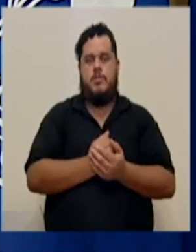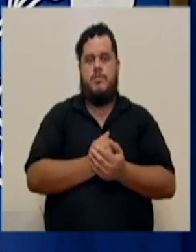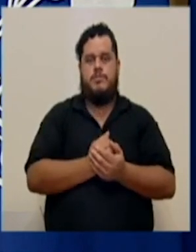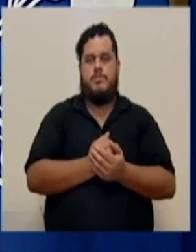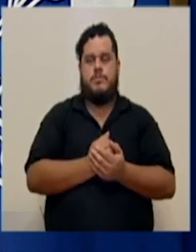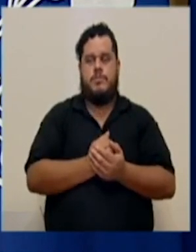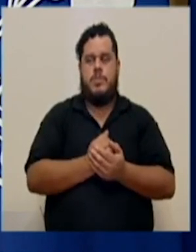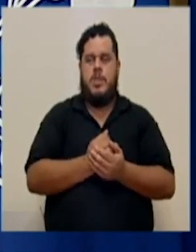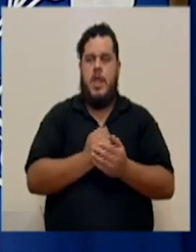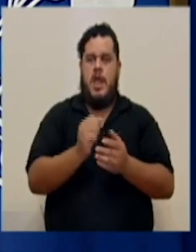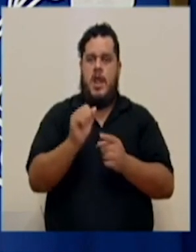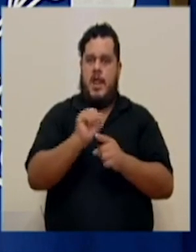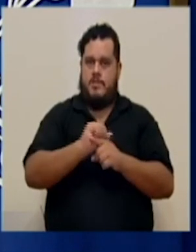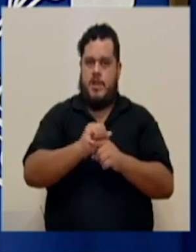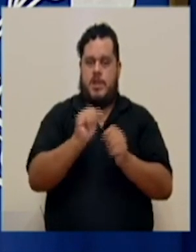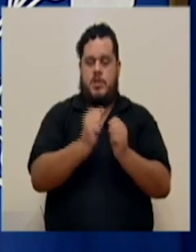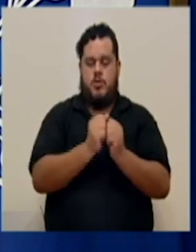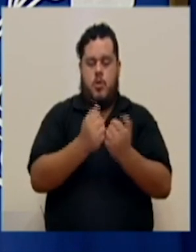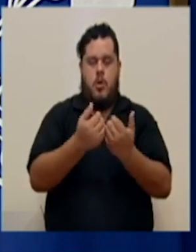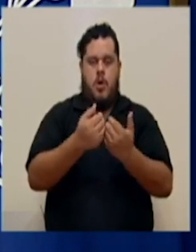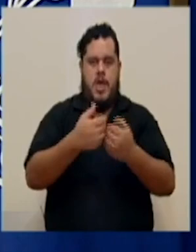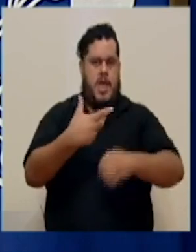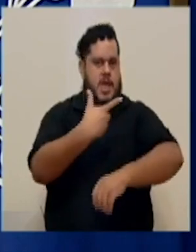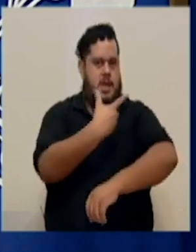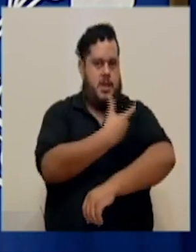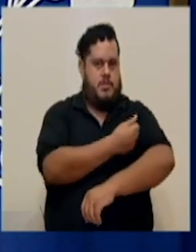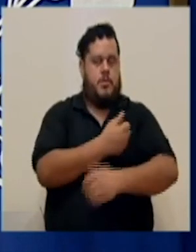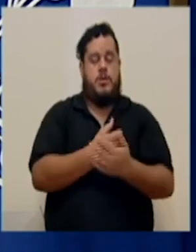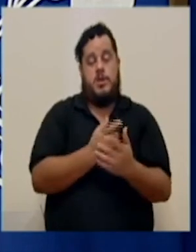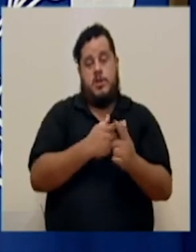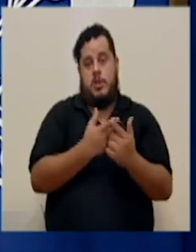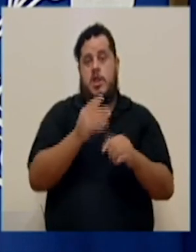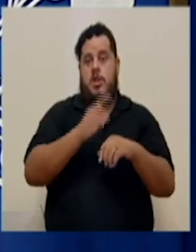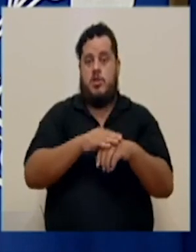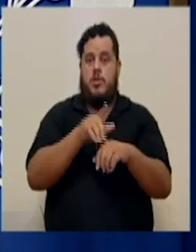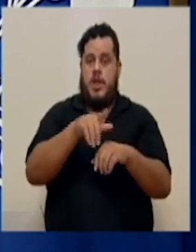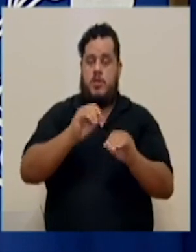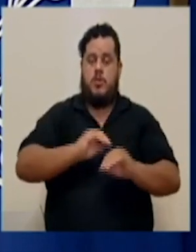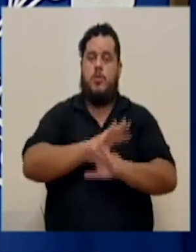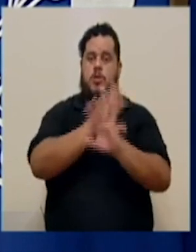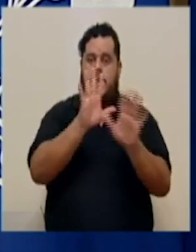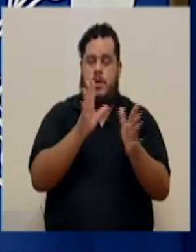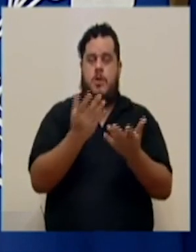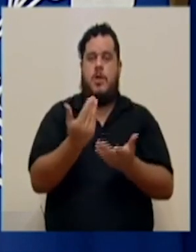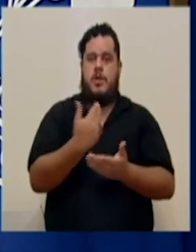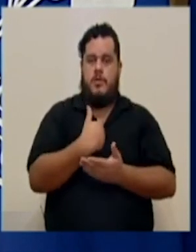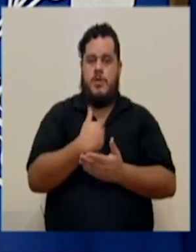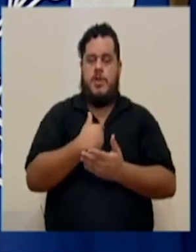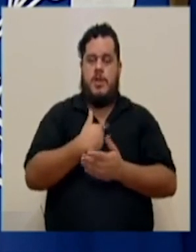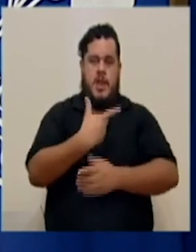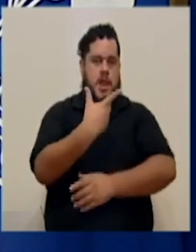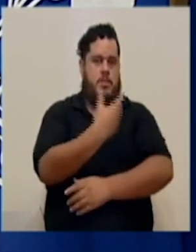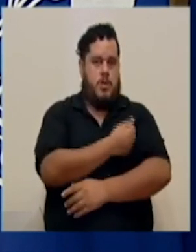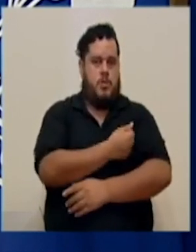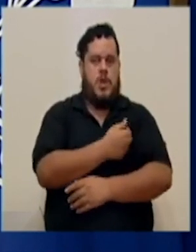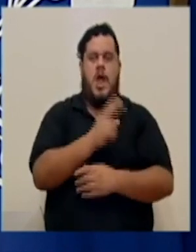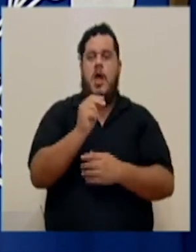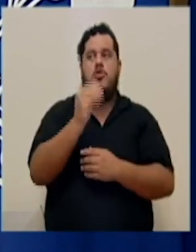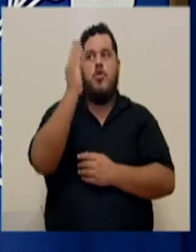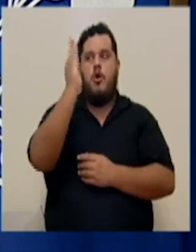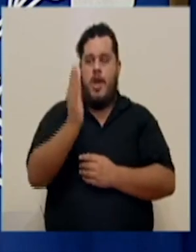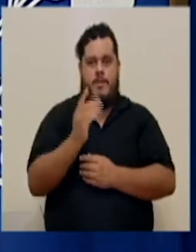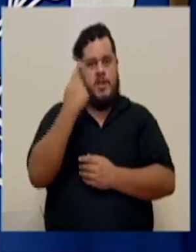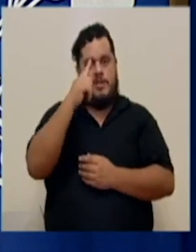ensayos con las vacunas. Así que, con respecto a esto, claro que vamos a tener vacuna no jamás para